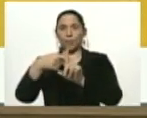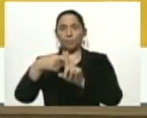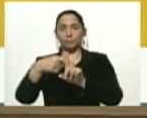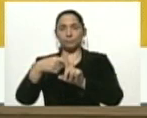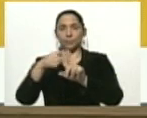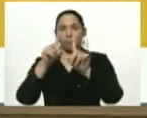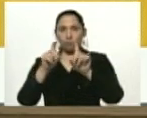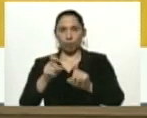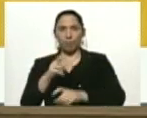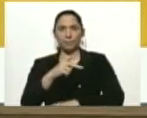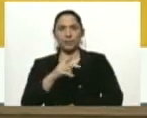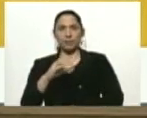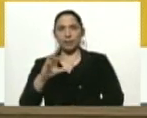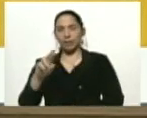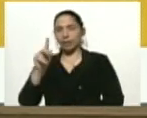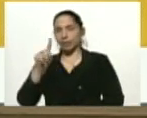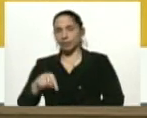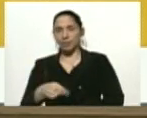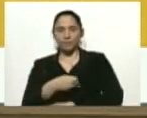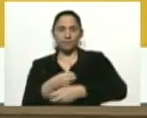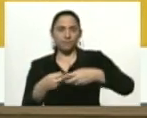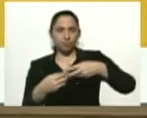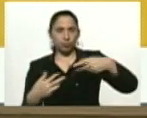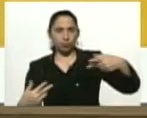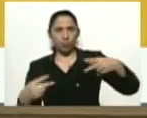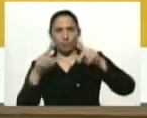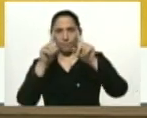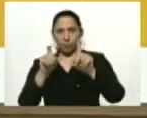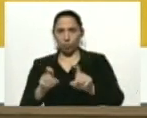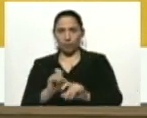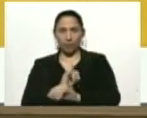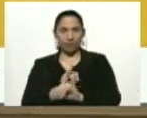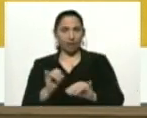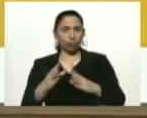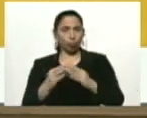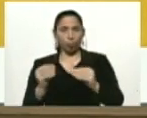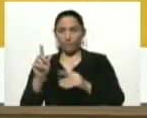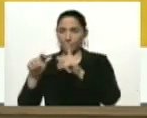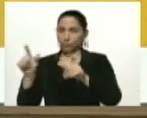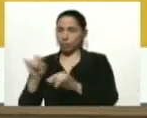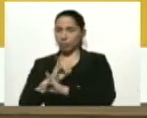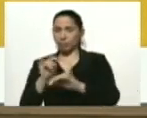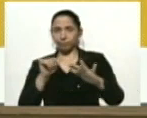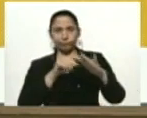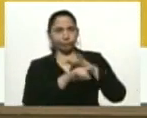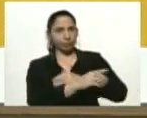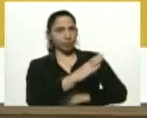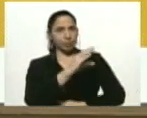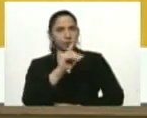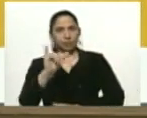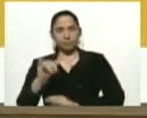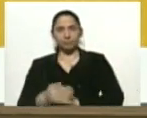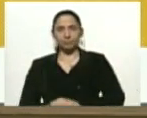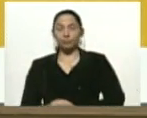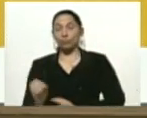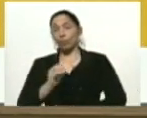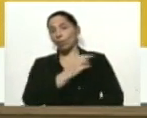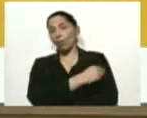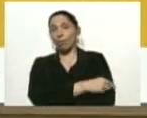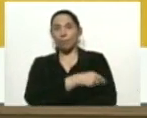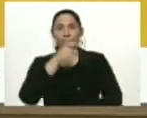rápida y también a la prueba molecular. Ya todos estos casos están ingresados en CDI o en